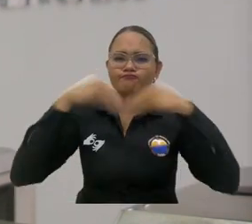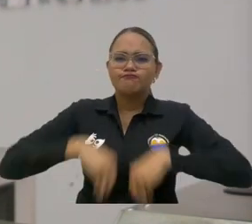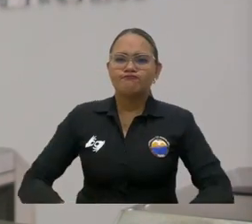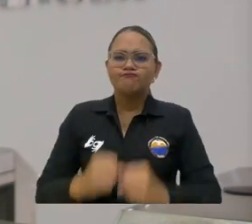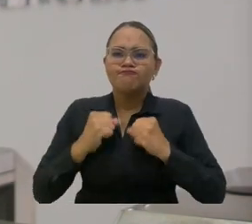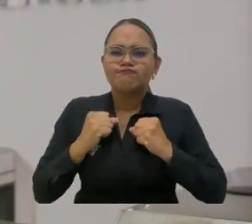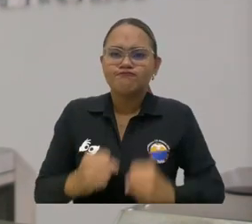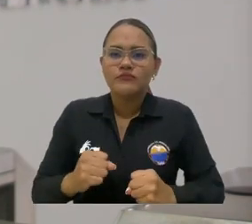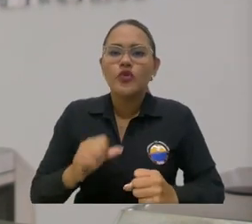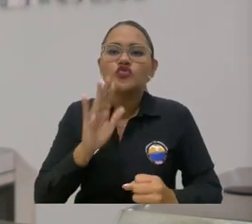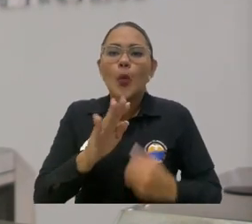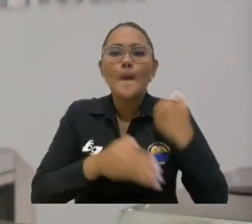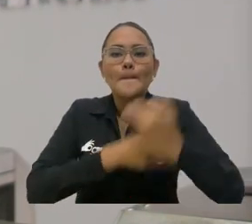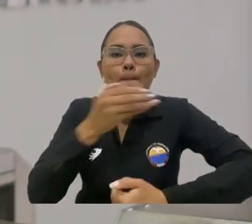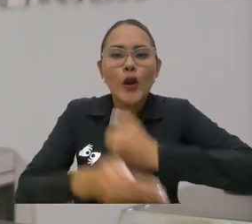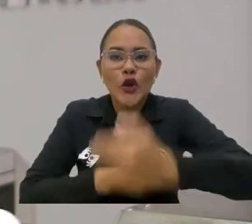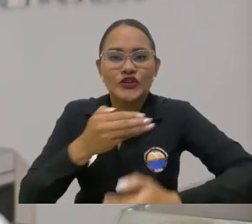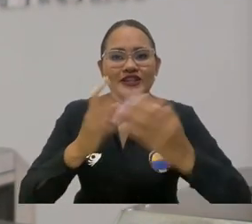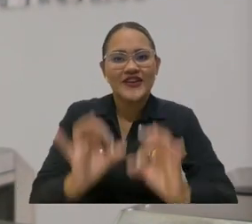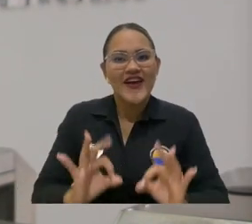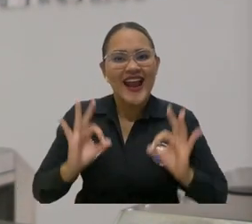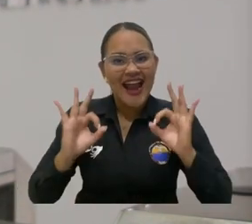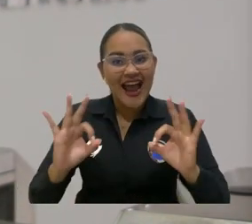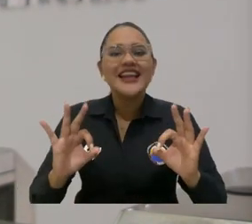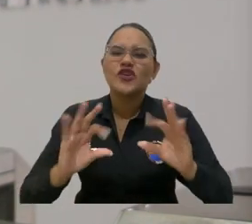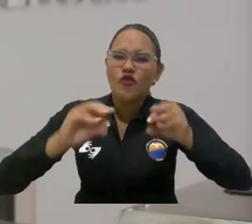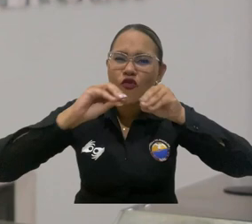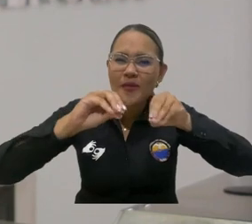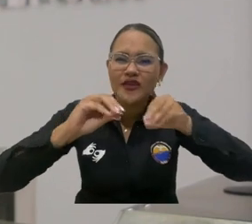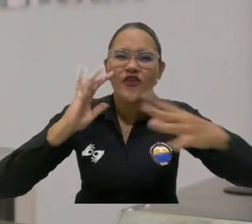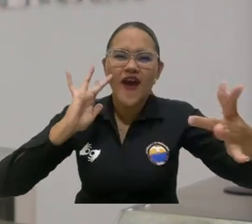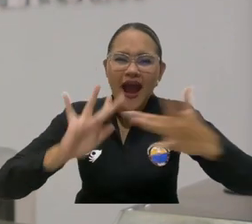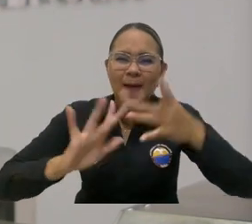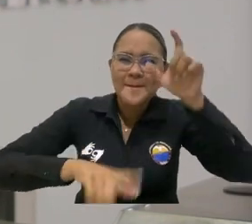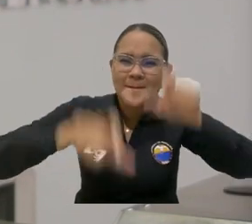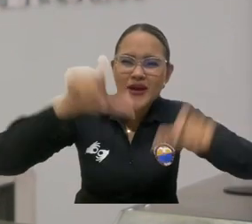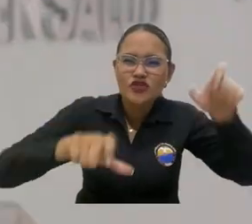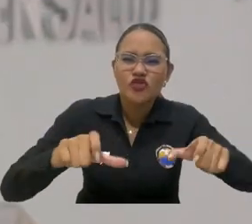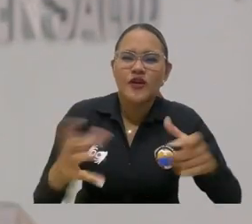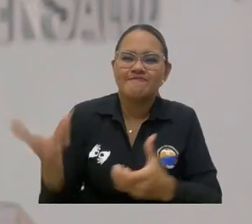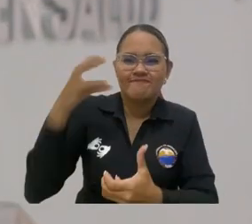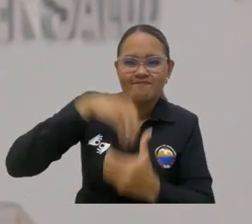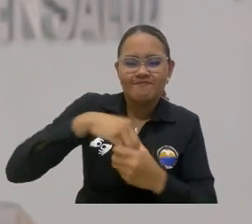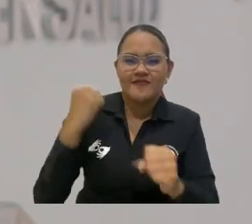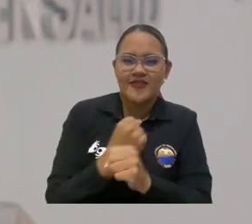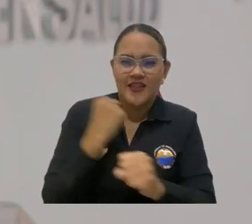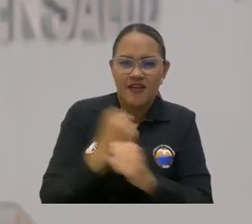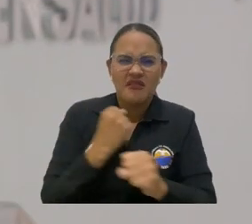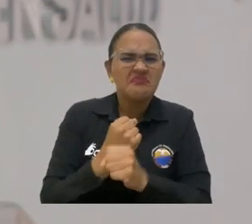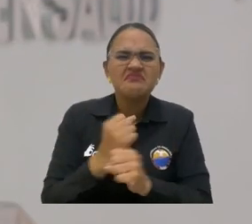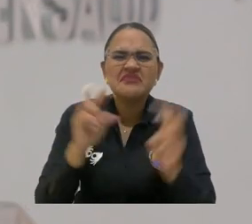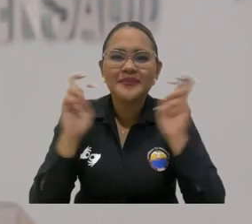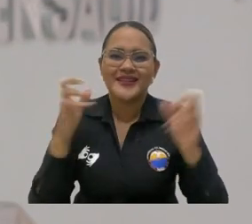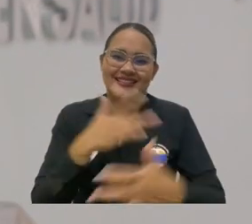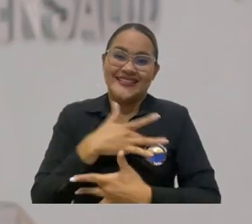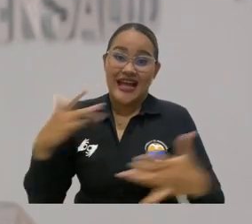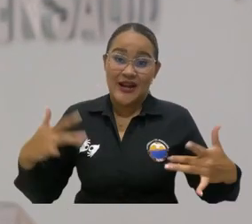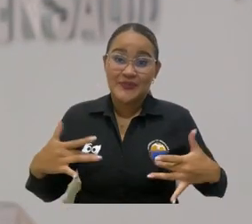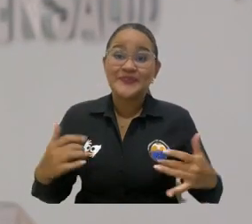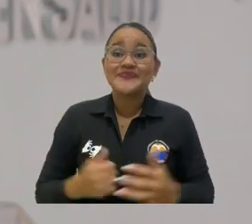fortaleciendo los procesos de calidad para la formación de talento humano en salud. Son muy importantes porque nos